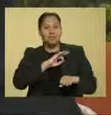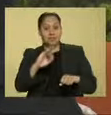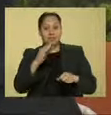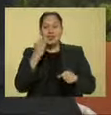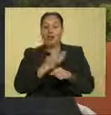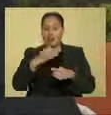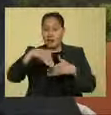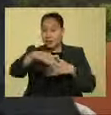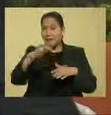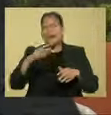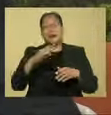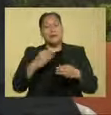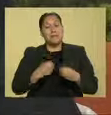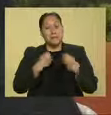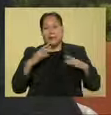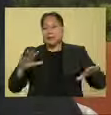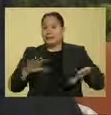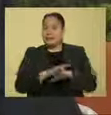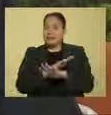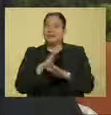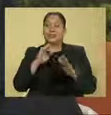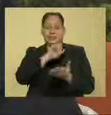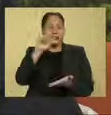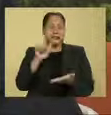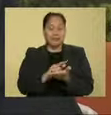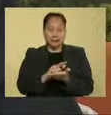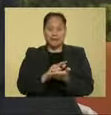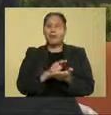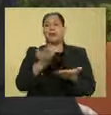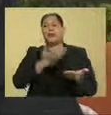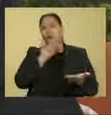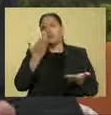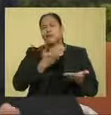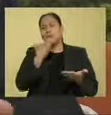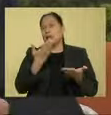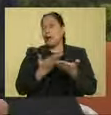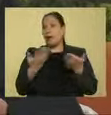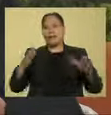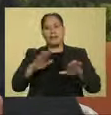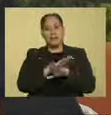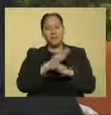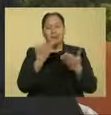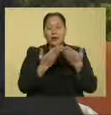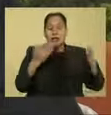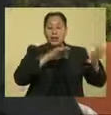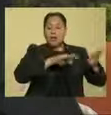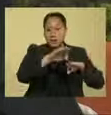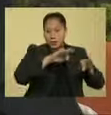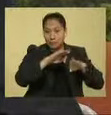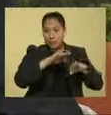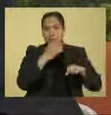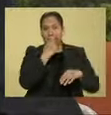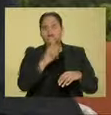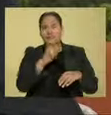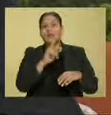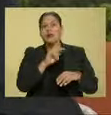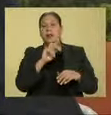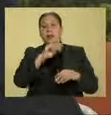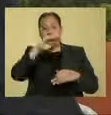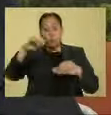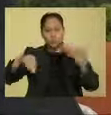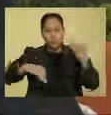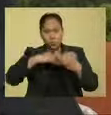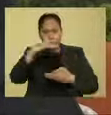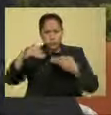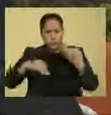todo orden de las cosas como las conocíamos, porque incluso en el ámbito laboral esto establece que todas las prerrogativas que